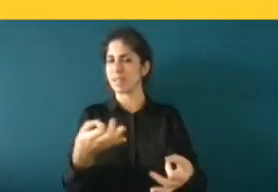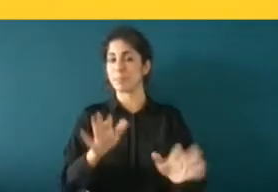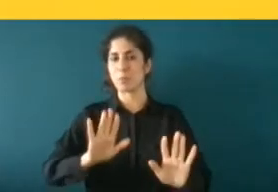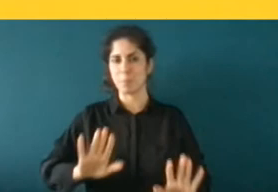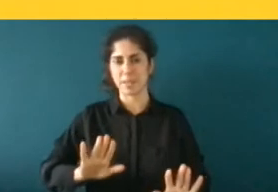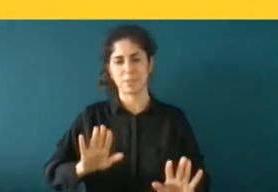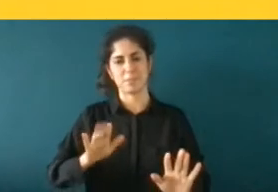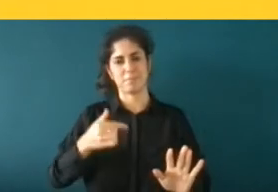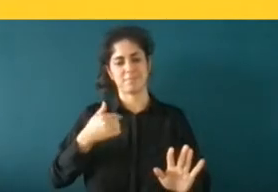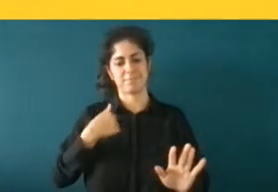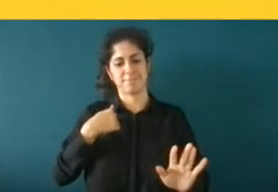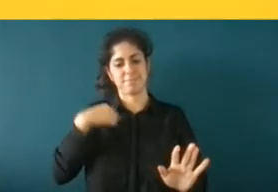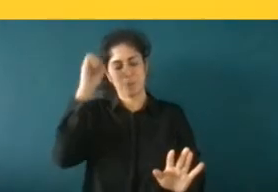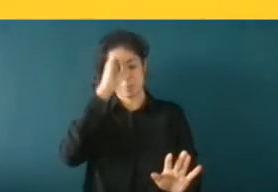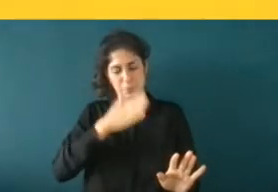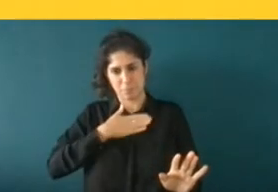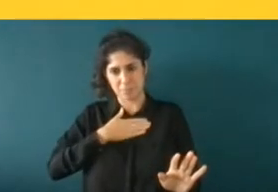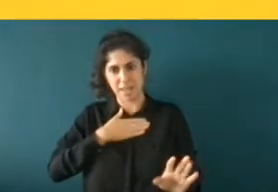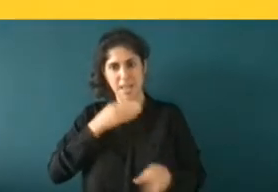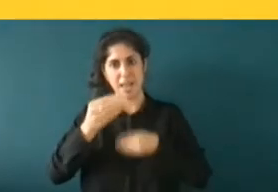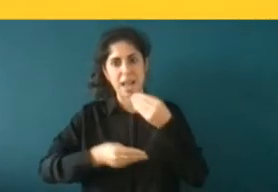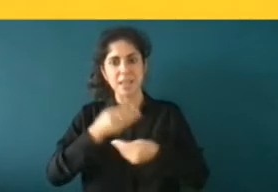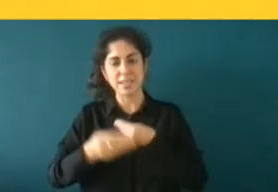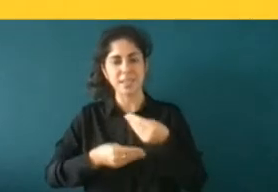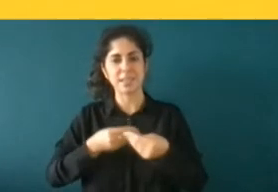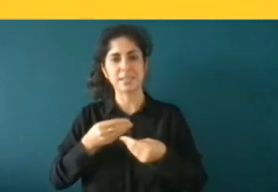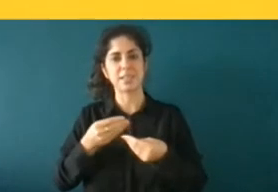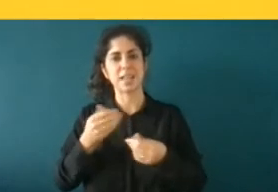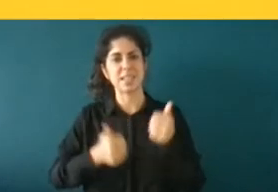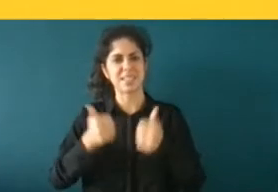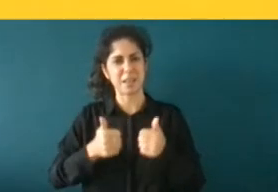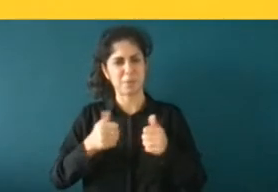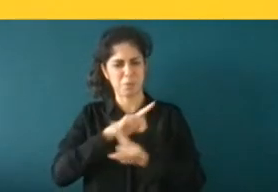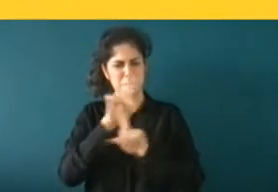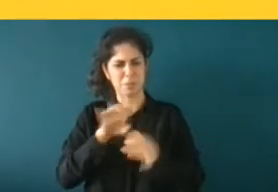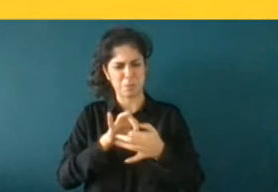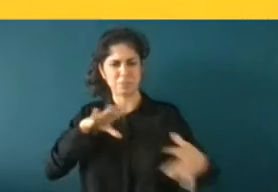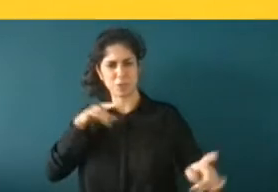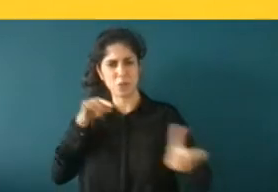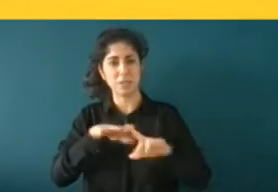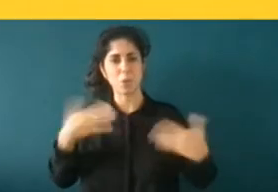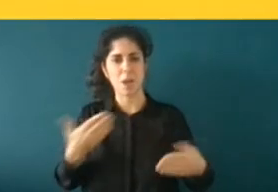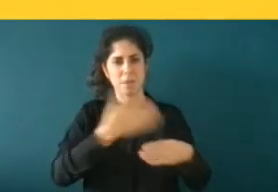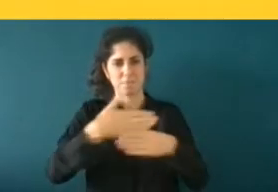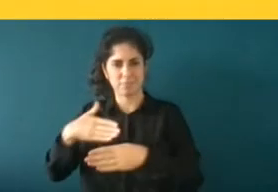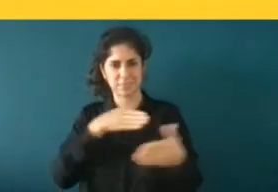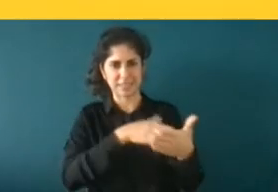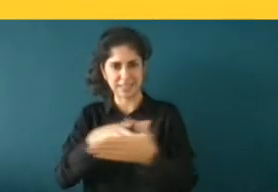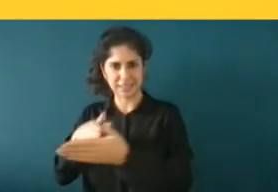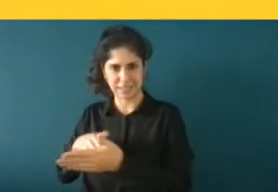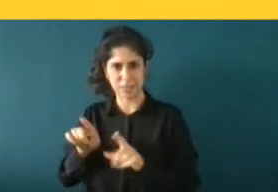llevo yo es que lo hacen para pues eso para dificultar que las personas tengan derechos